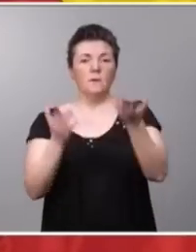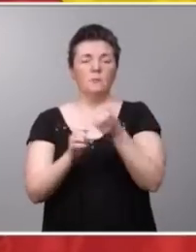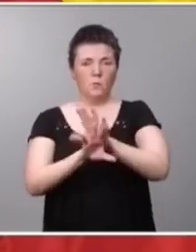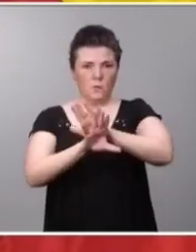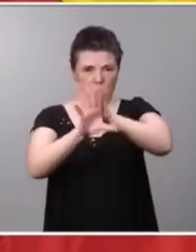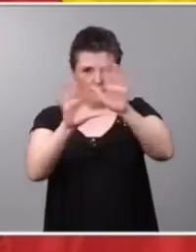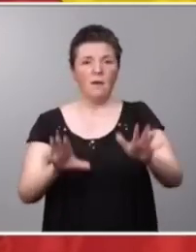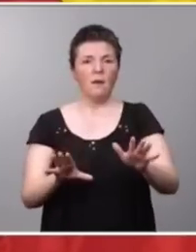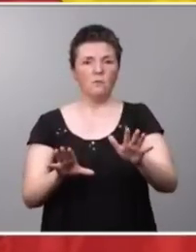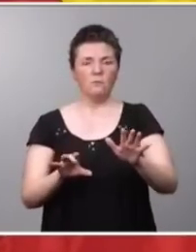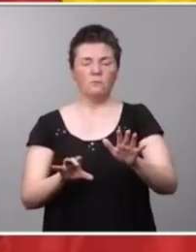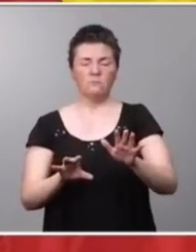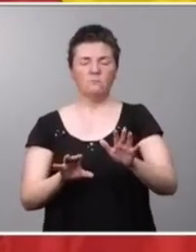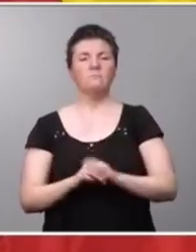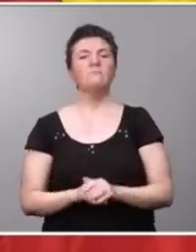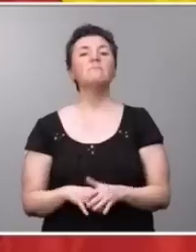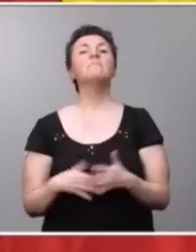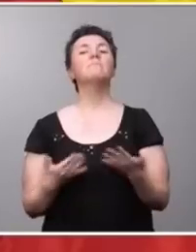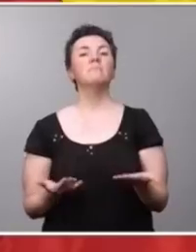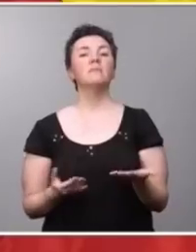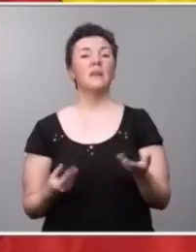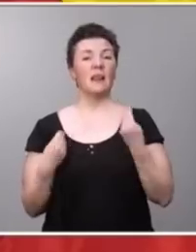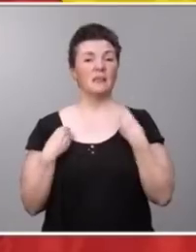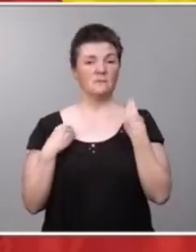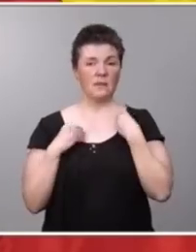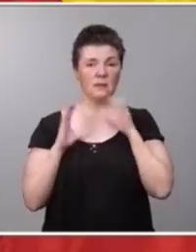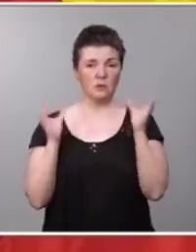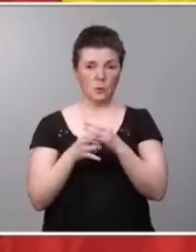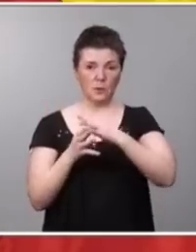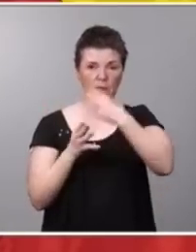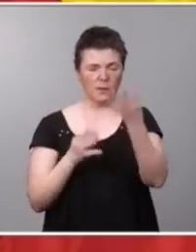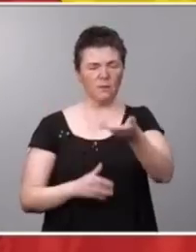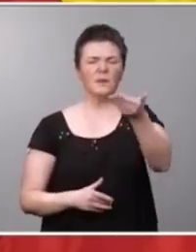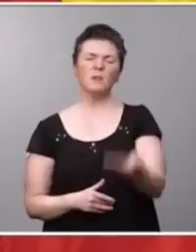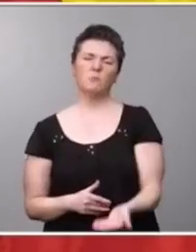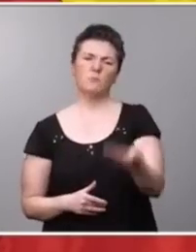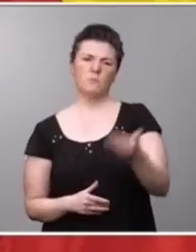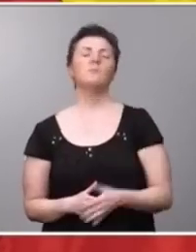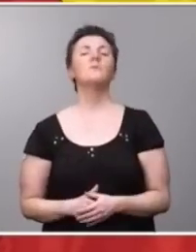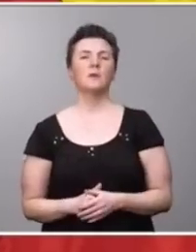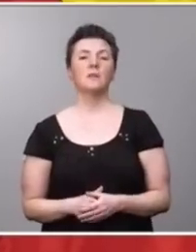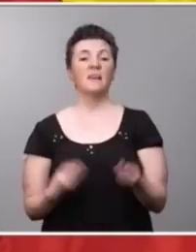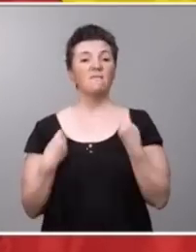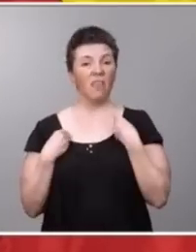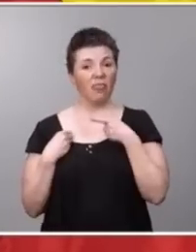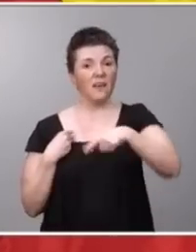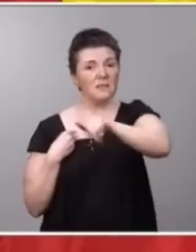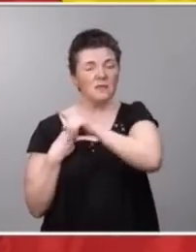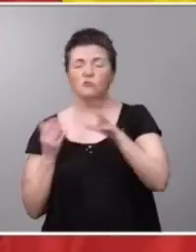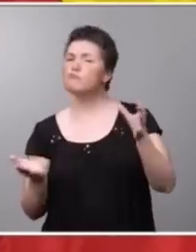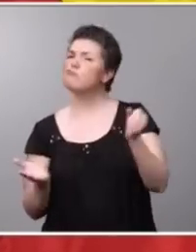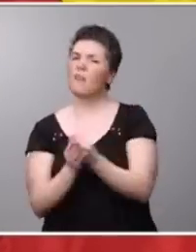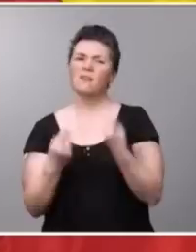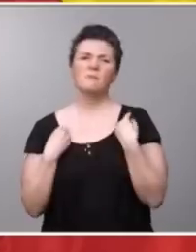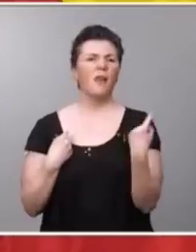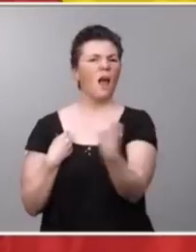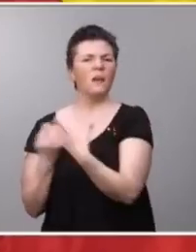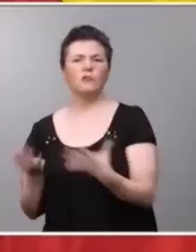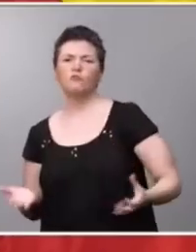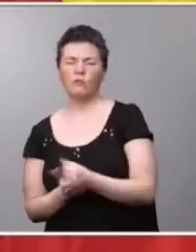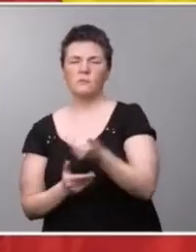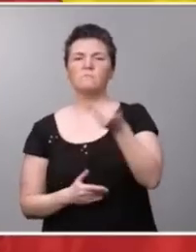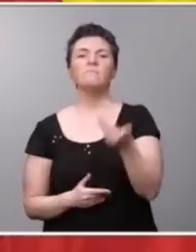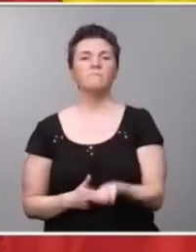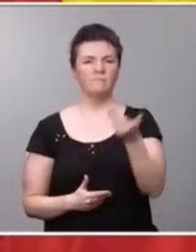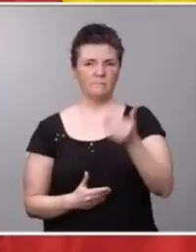contundente, y es que las vidas LGTBI importan, que esas vidas, todas y cada una de ellas, importan. En